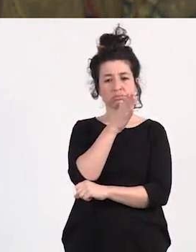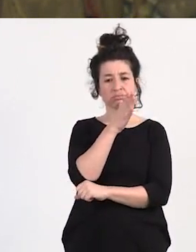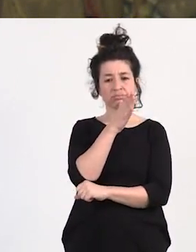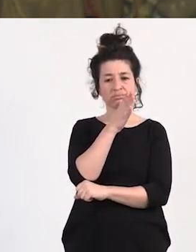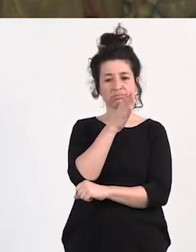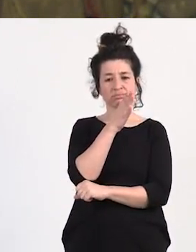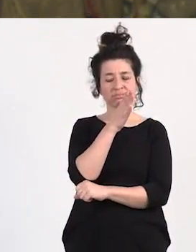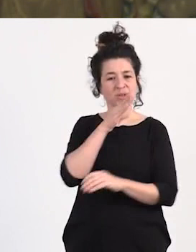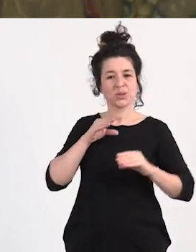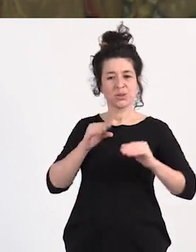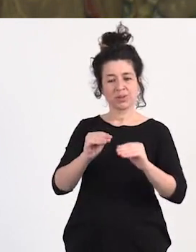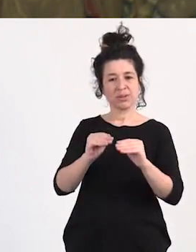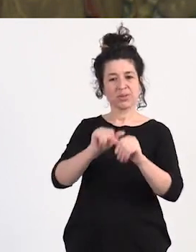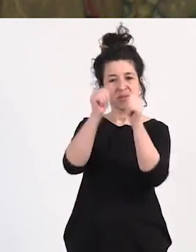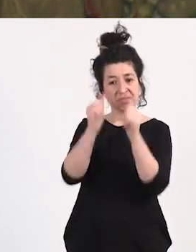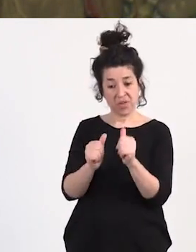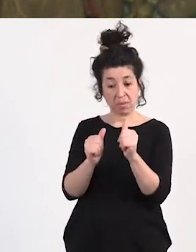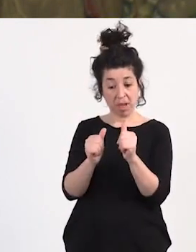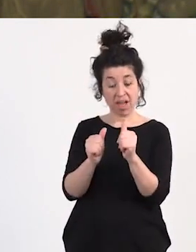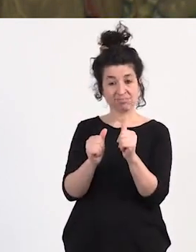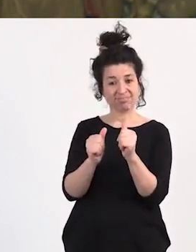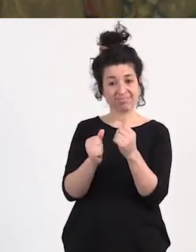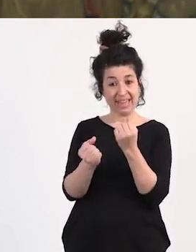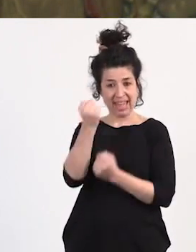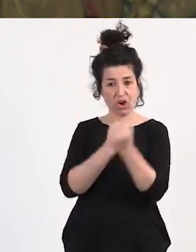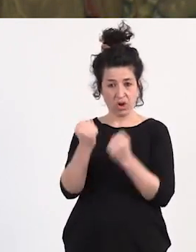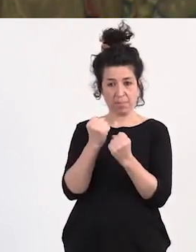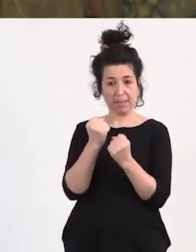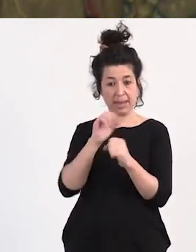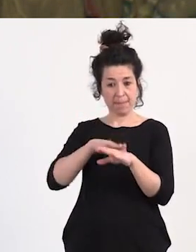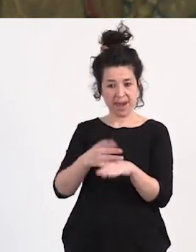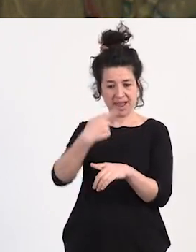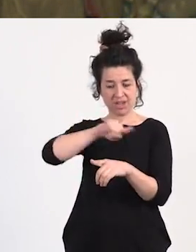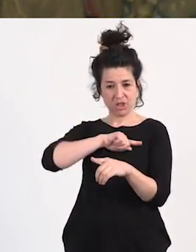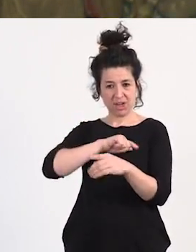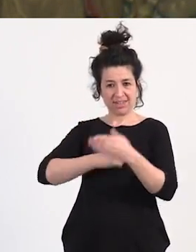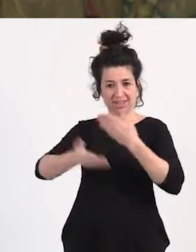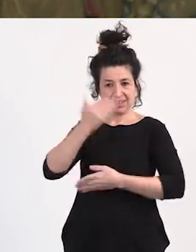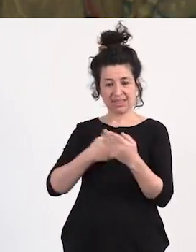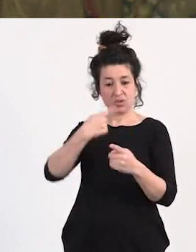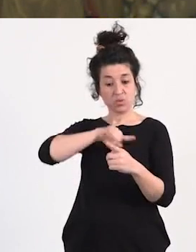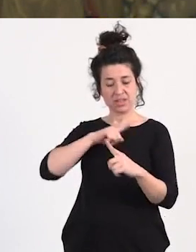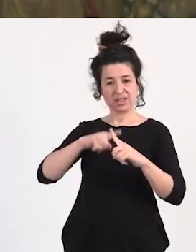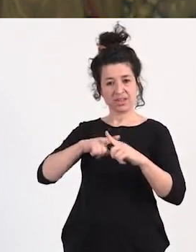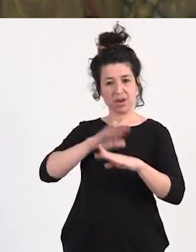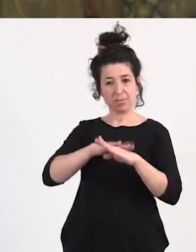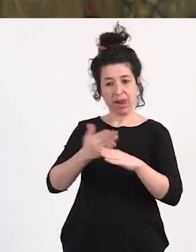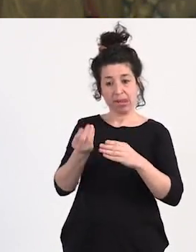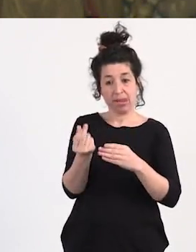económica beneficiosa para nosotras el trabajo sexual la sexualidad esta sexualidad que está